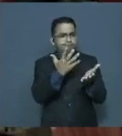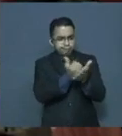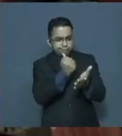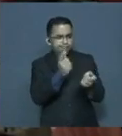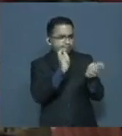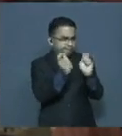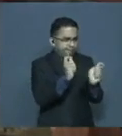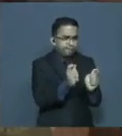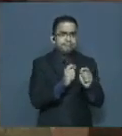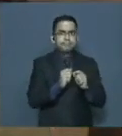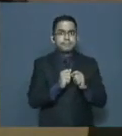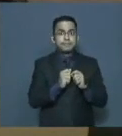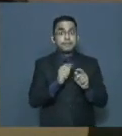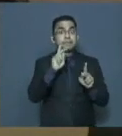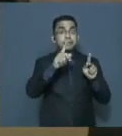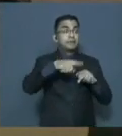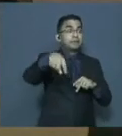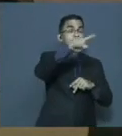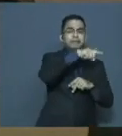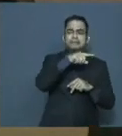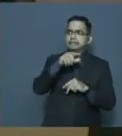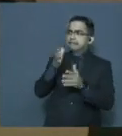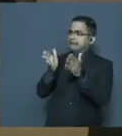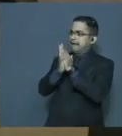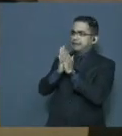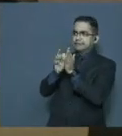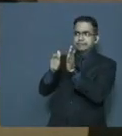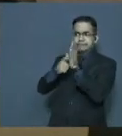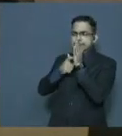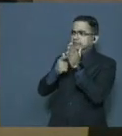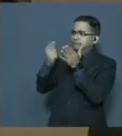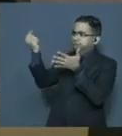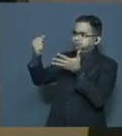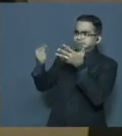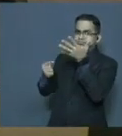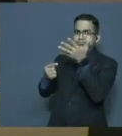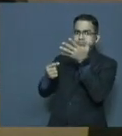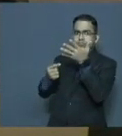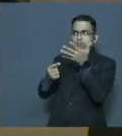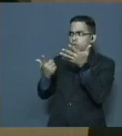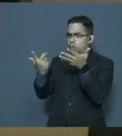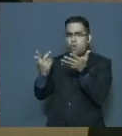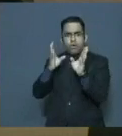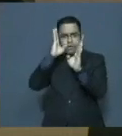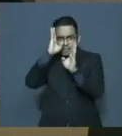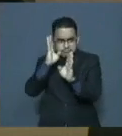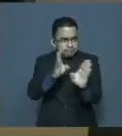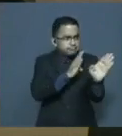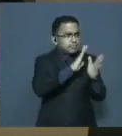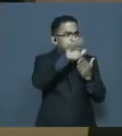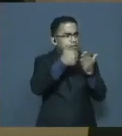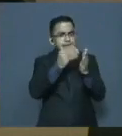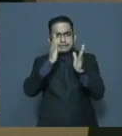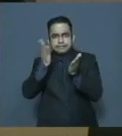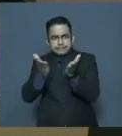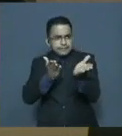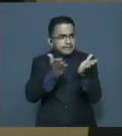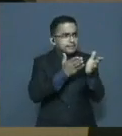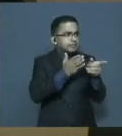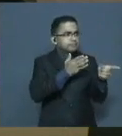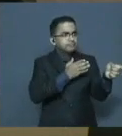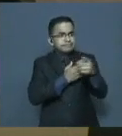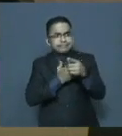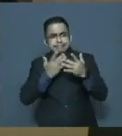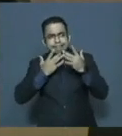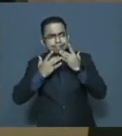satisfaga las demandas de acceso y prioridad a todos y todas con especial vocación por el servicio a quien